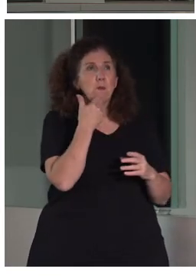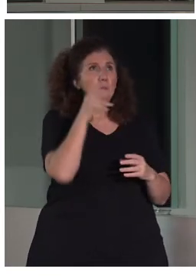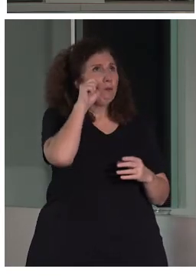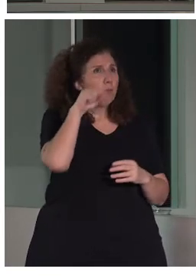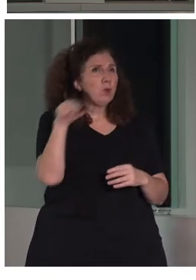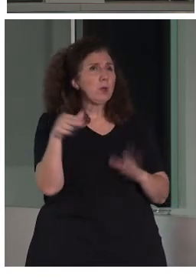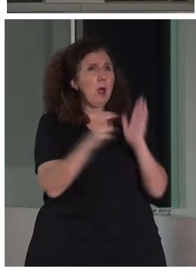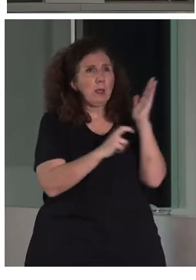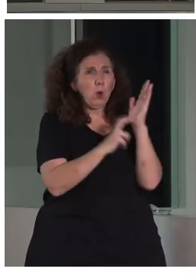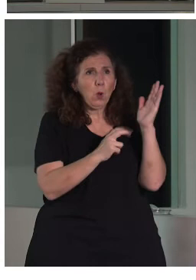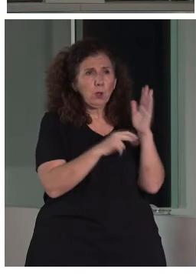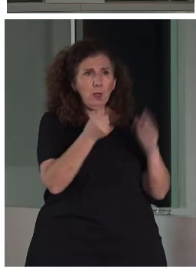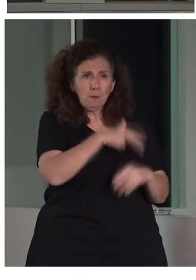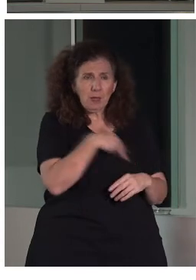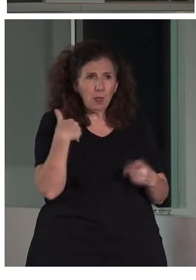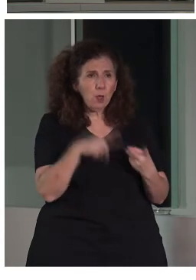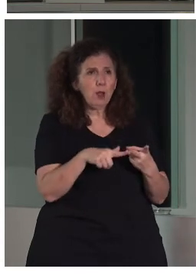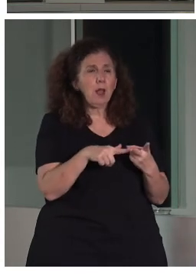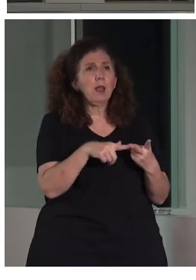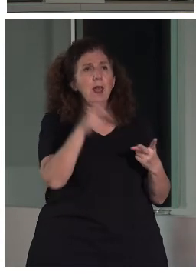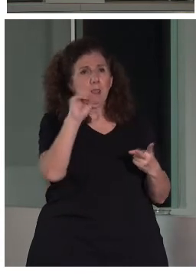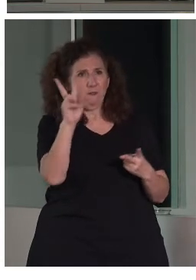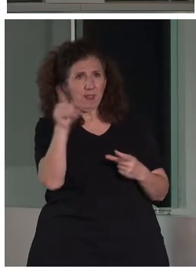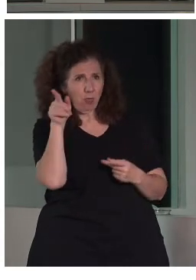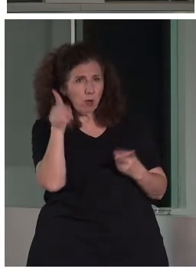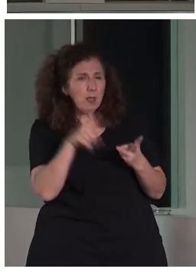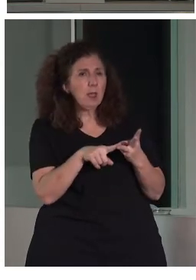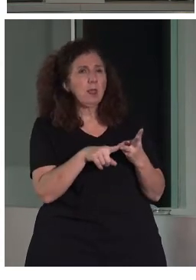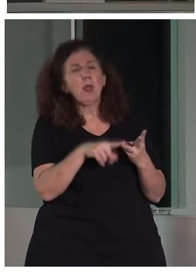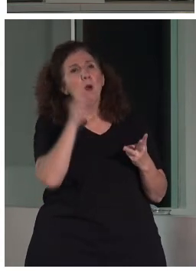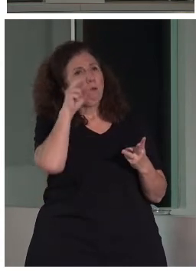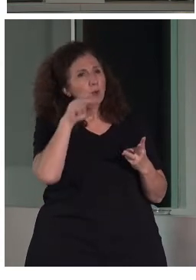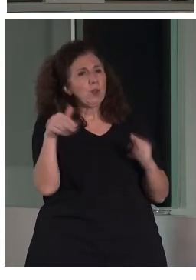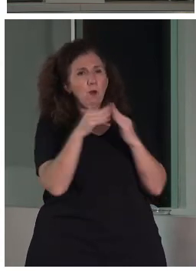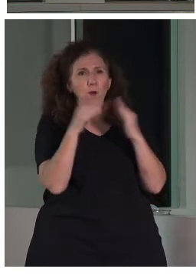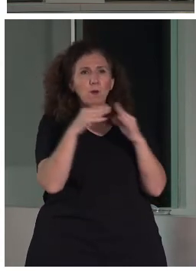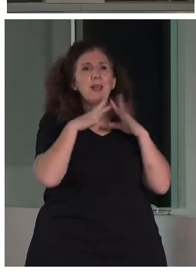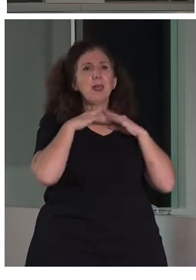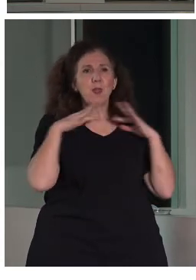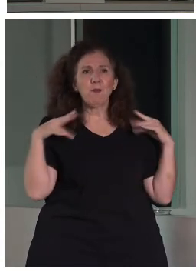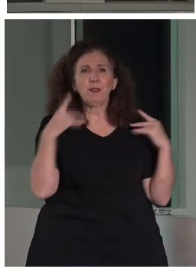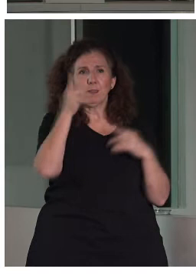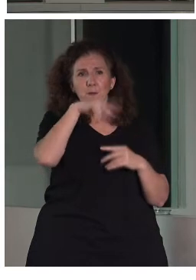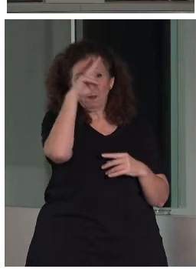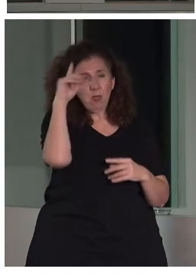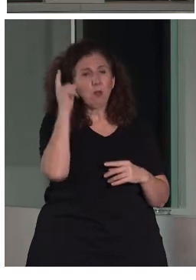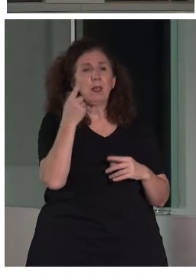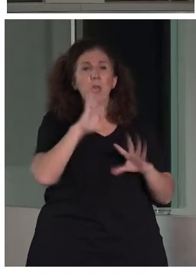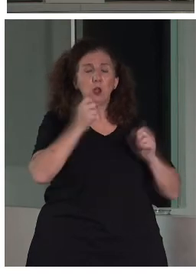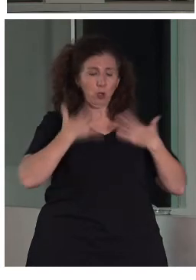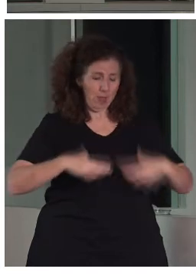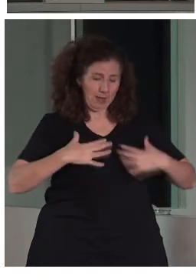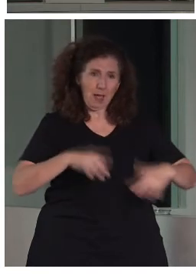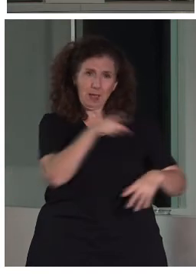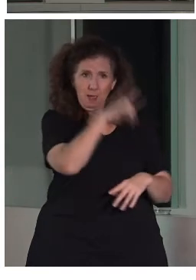Nacional, Museo Nacional de Escultura de Valladolid, Museo Casacervantes de Valladolid y luego Museo de América y Museo del Traje en Madrid. Entonces,